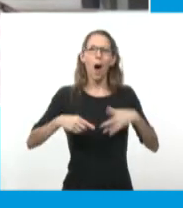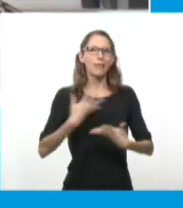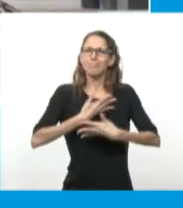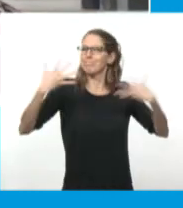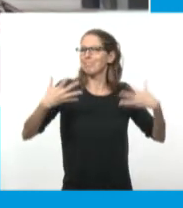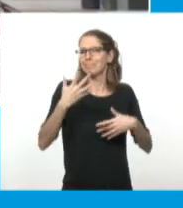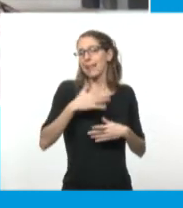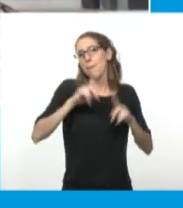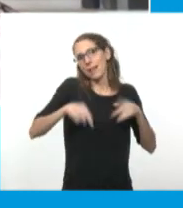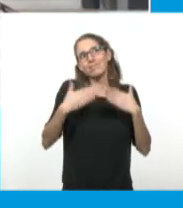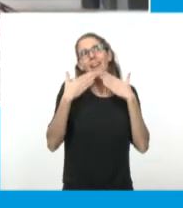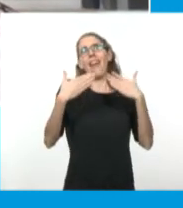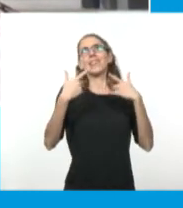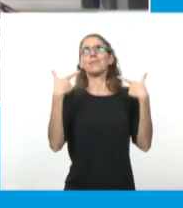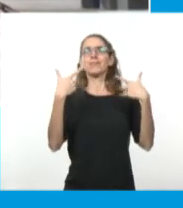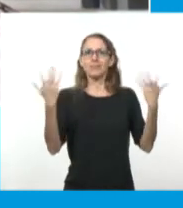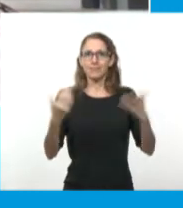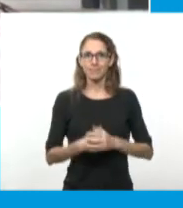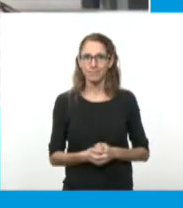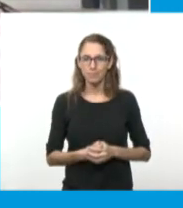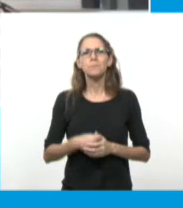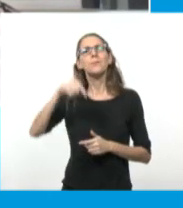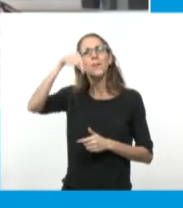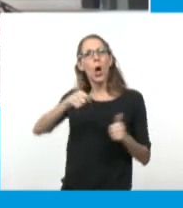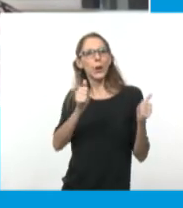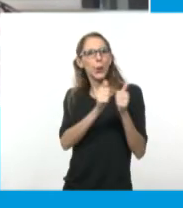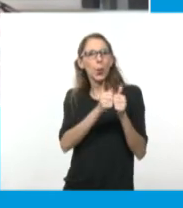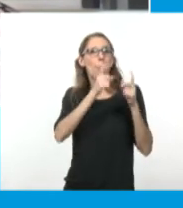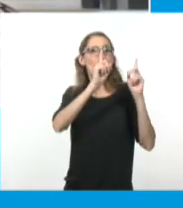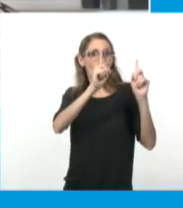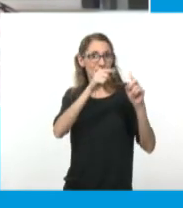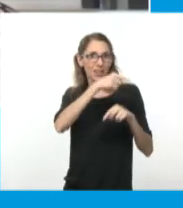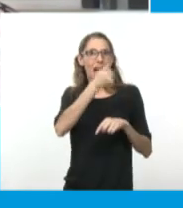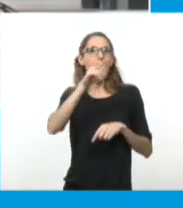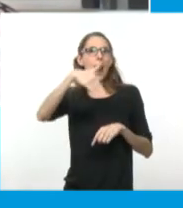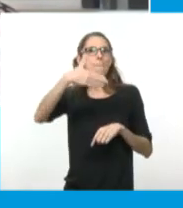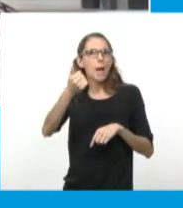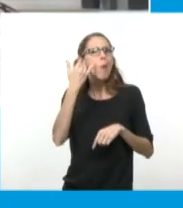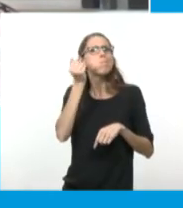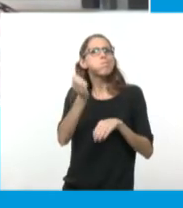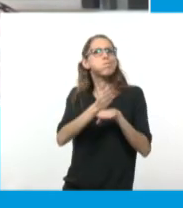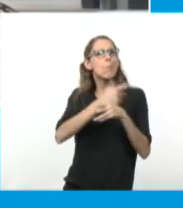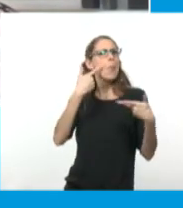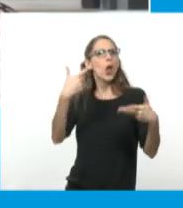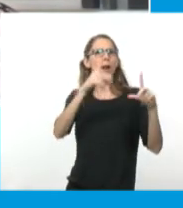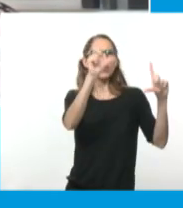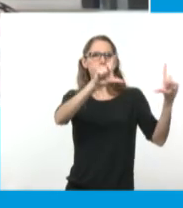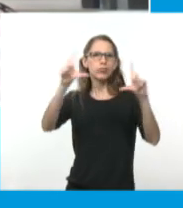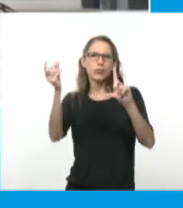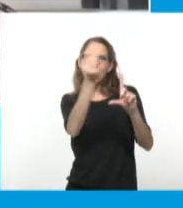Bueno, mira, estamos con Alma, aquí, la profe de Artes Visuales. Estuvimos viendo algunos dibujos tuyos. Alma, te va a hacer una pregunta.